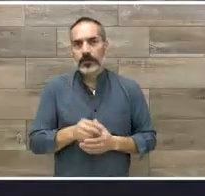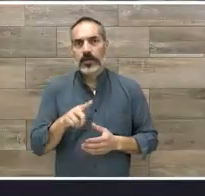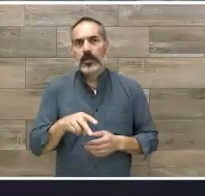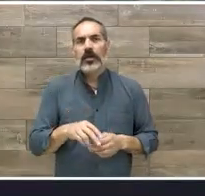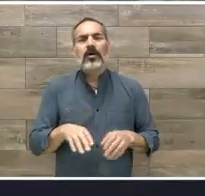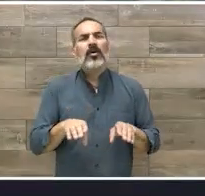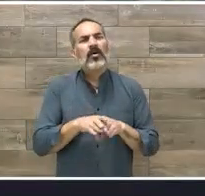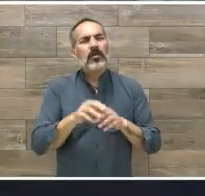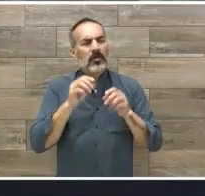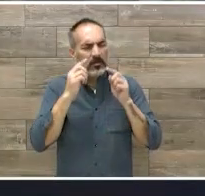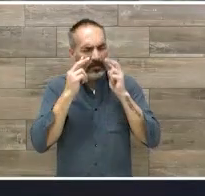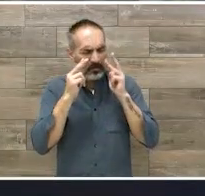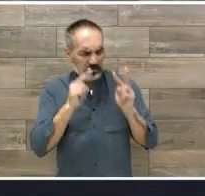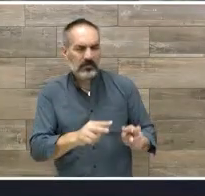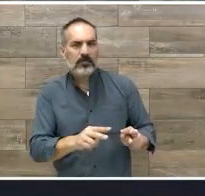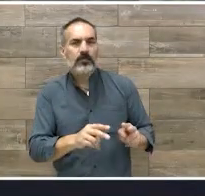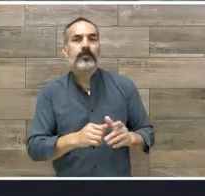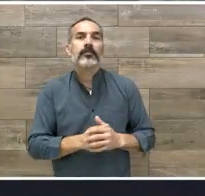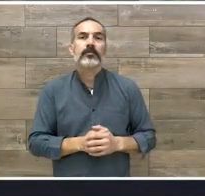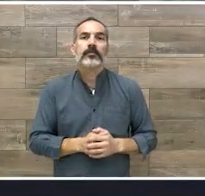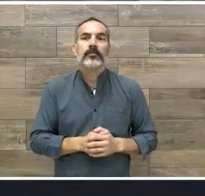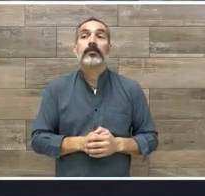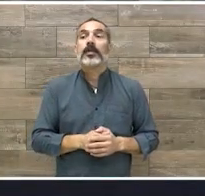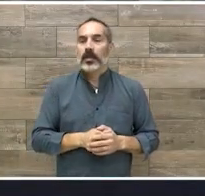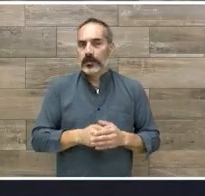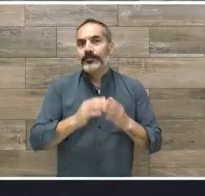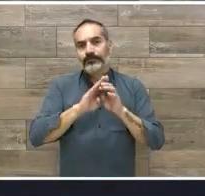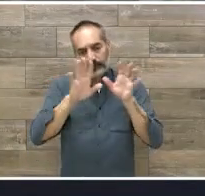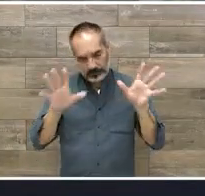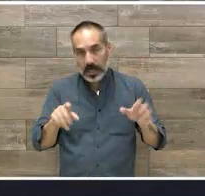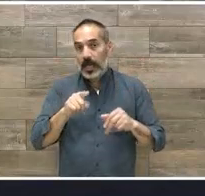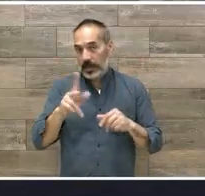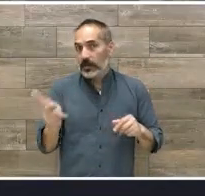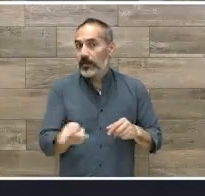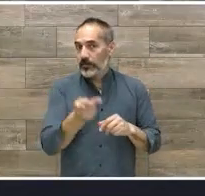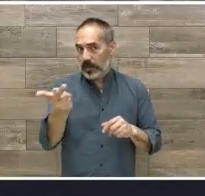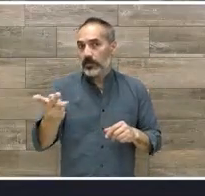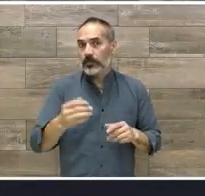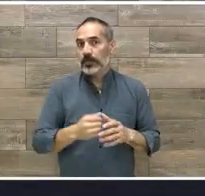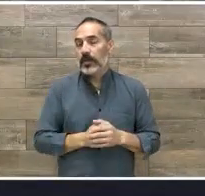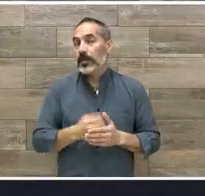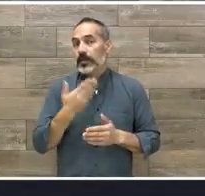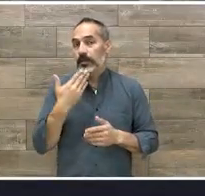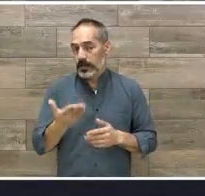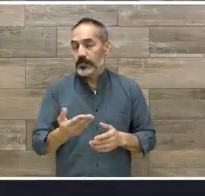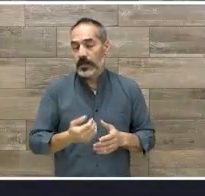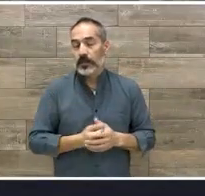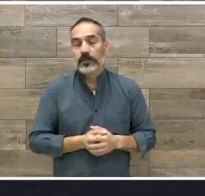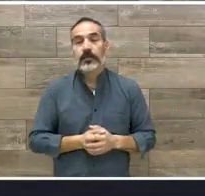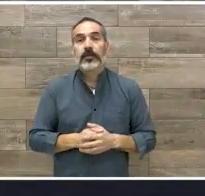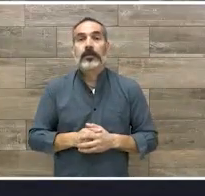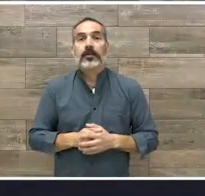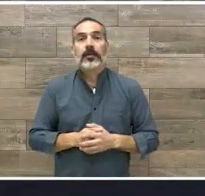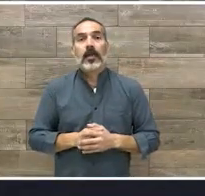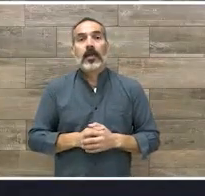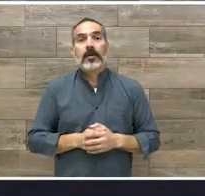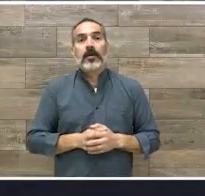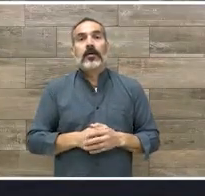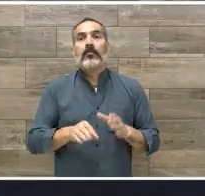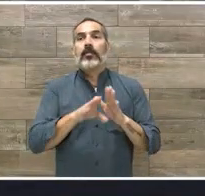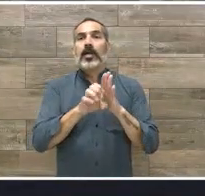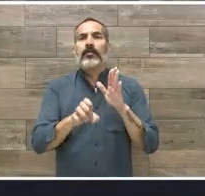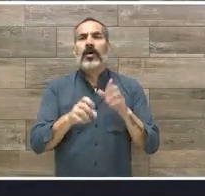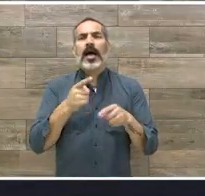me parece que es la paradoja infinita de la duda en cuestión a quién es la